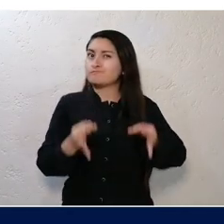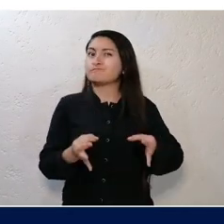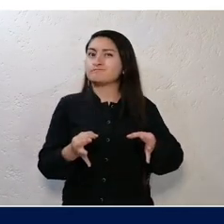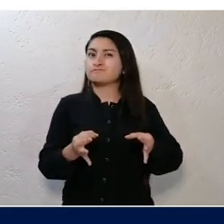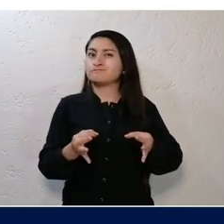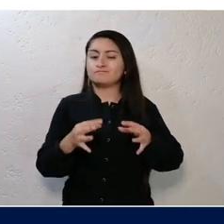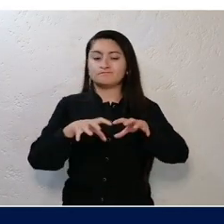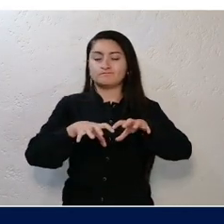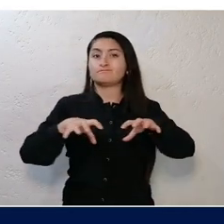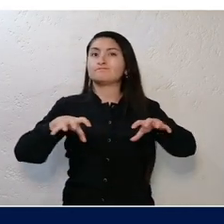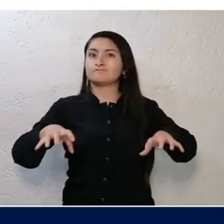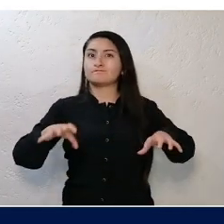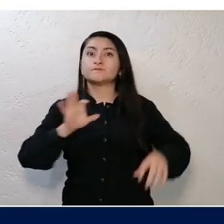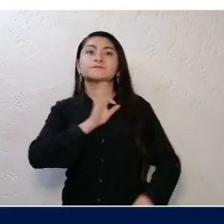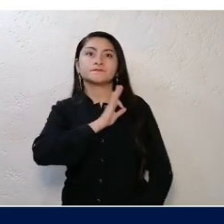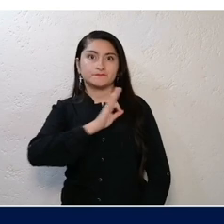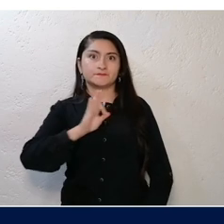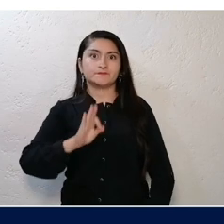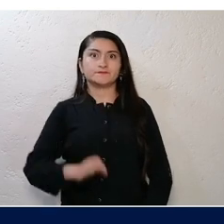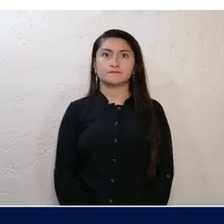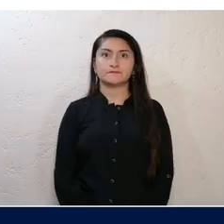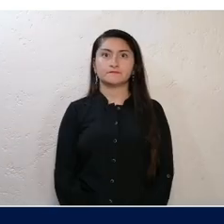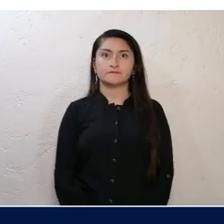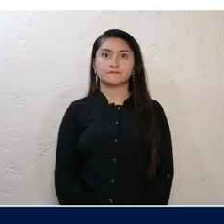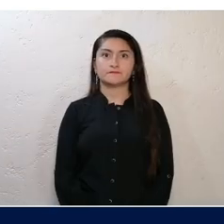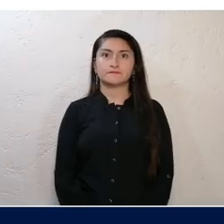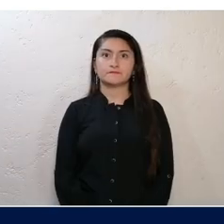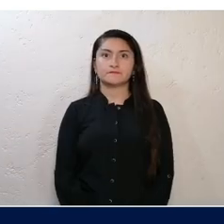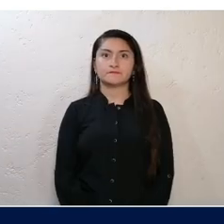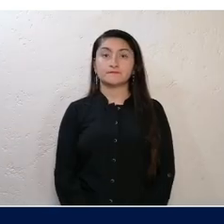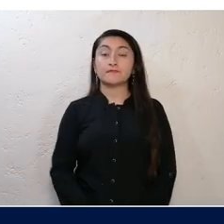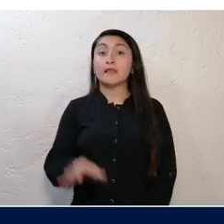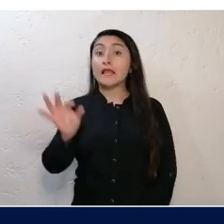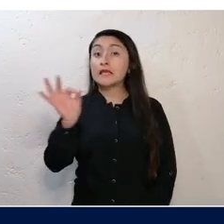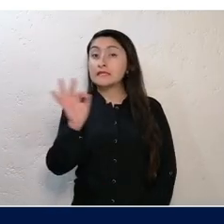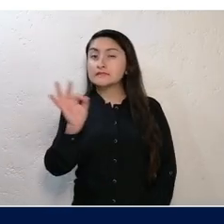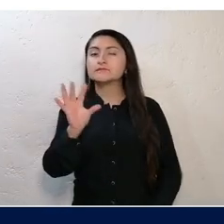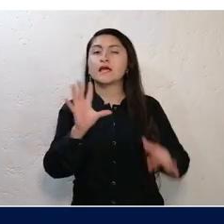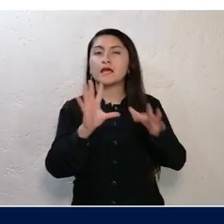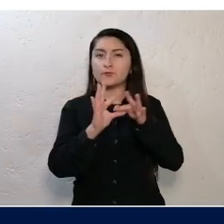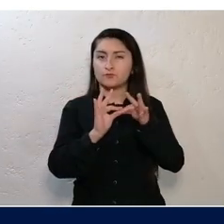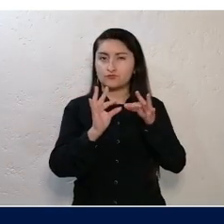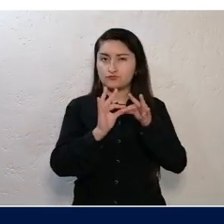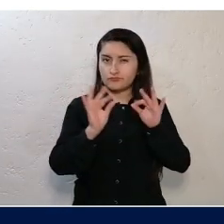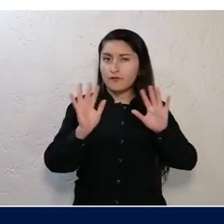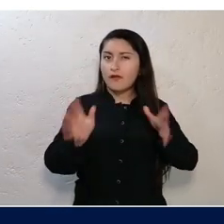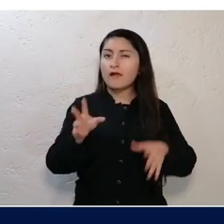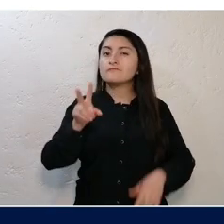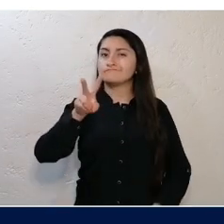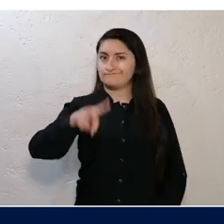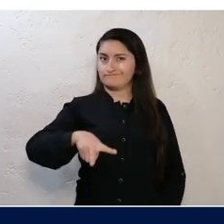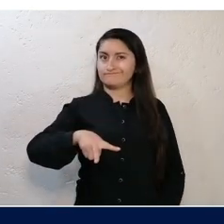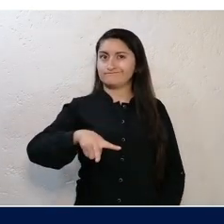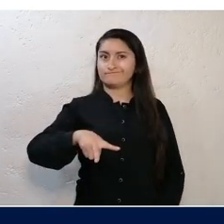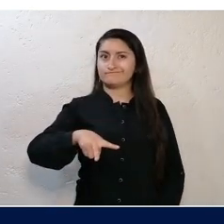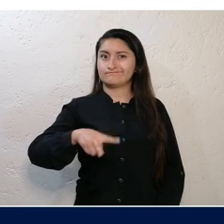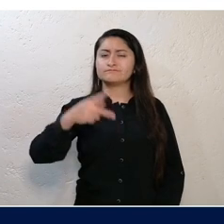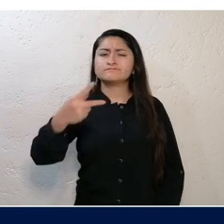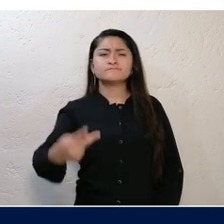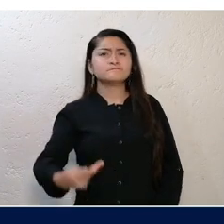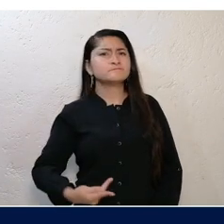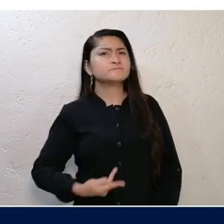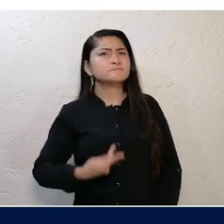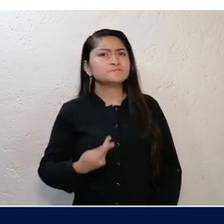las psicólogas en escenarios específicos de trabajo. Si lo anterior es cierto, quizá te estés